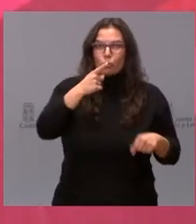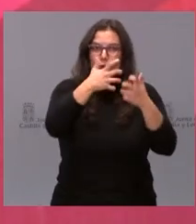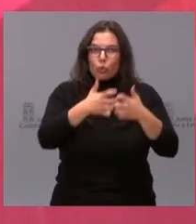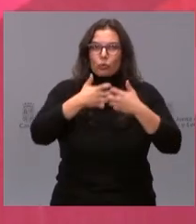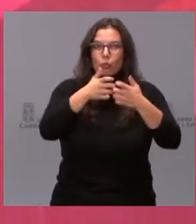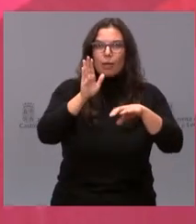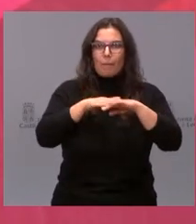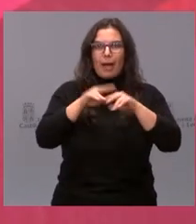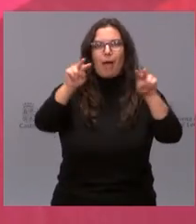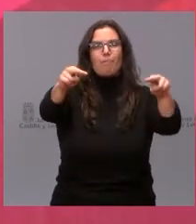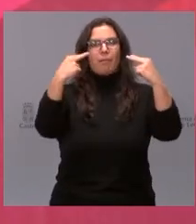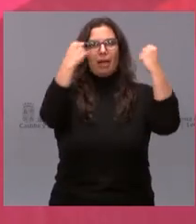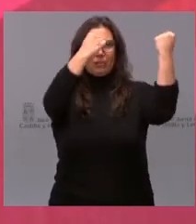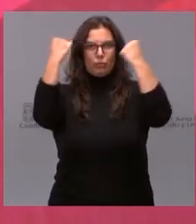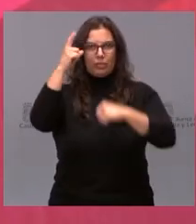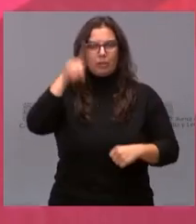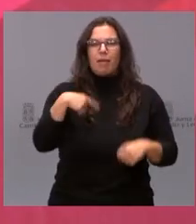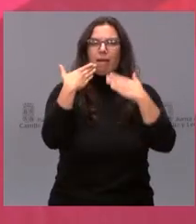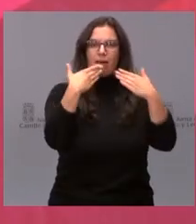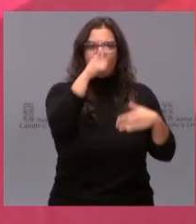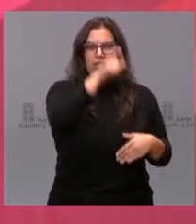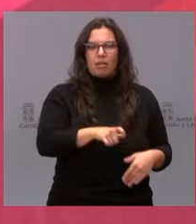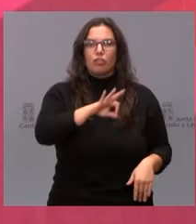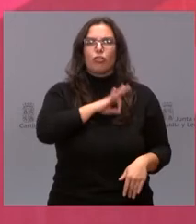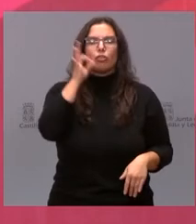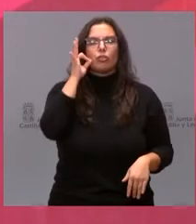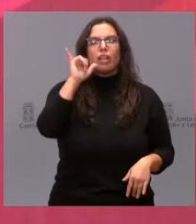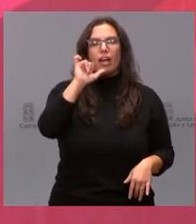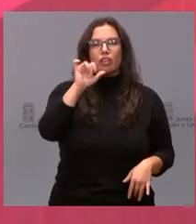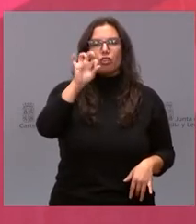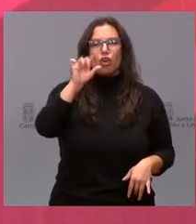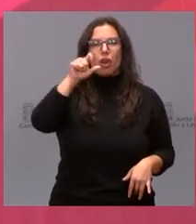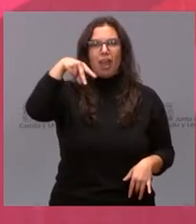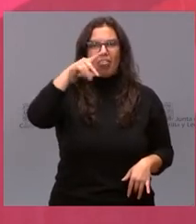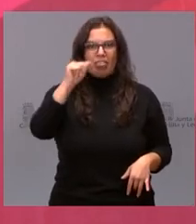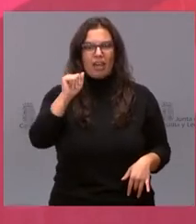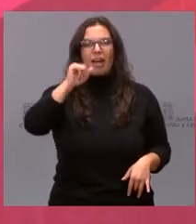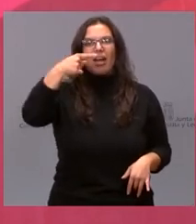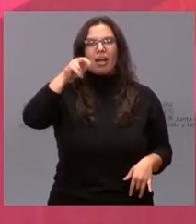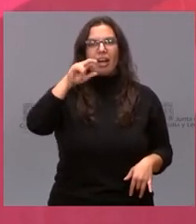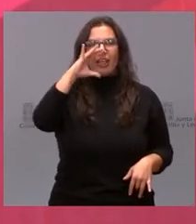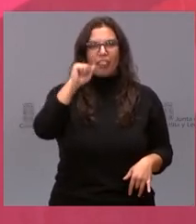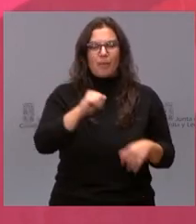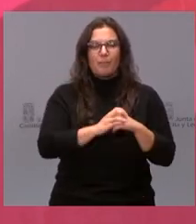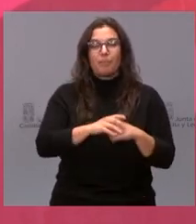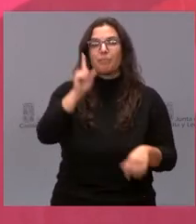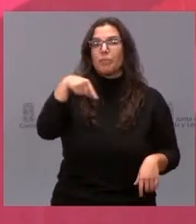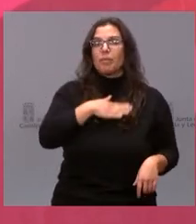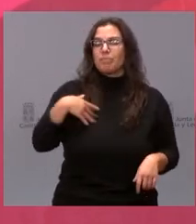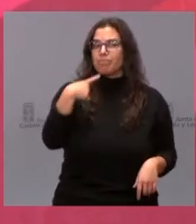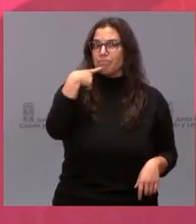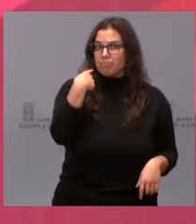institucional, muchas gracias. No quiero empezar mi intervención sin tener una mención especial